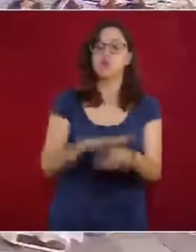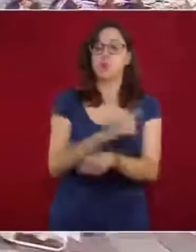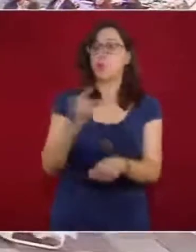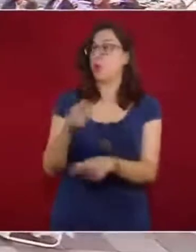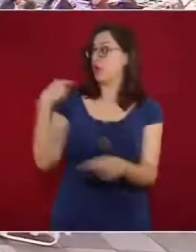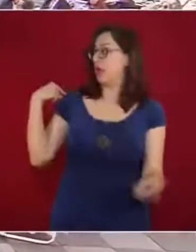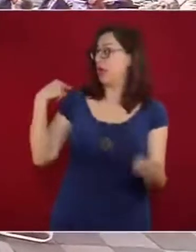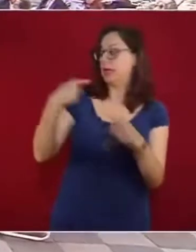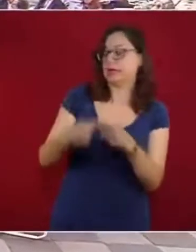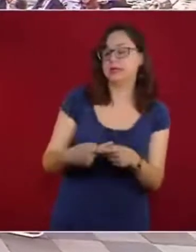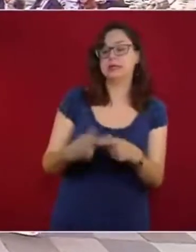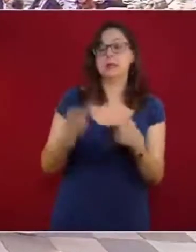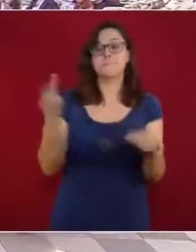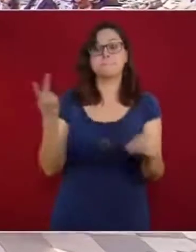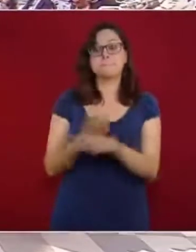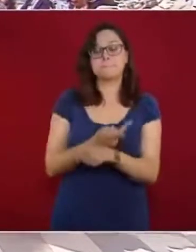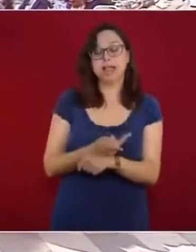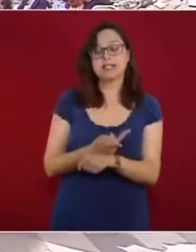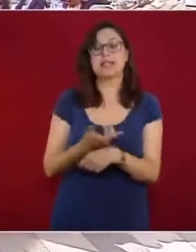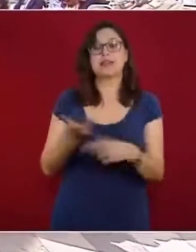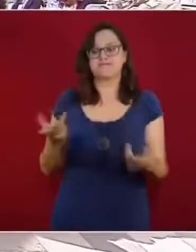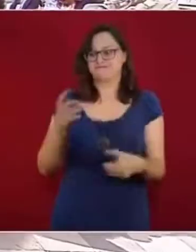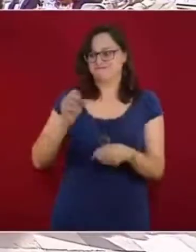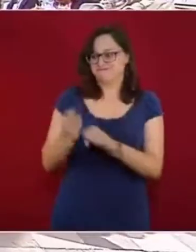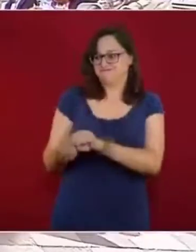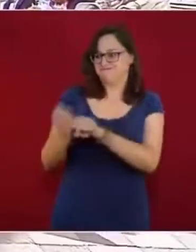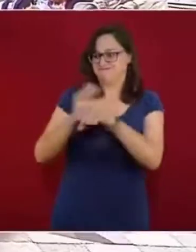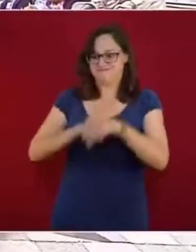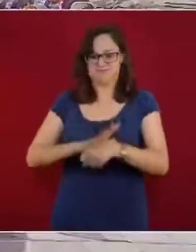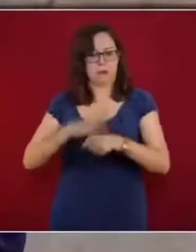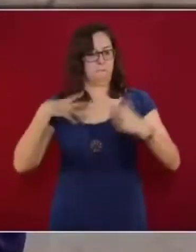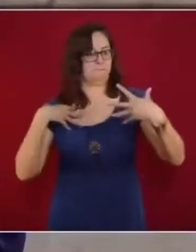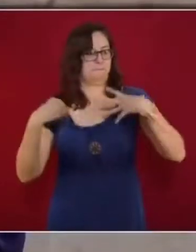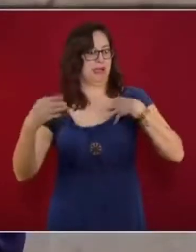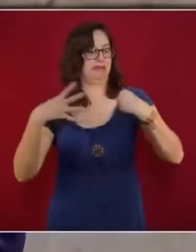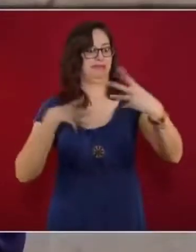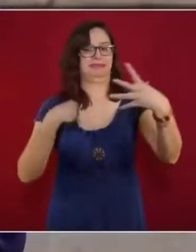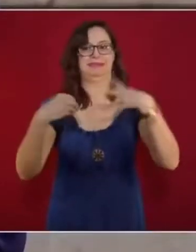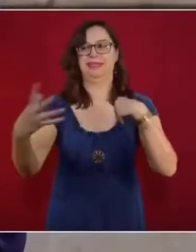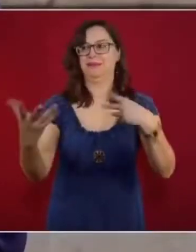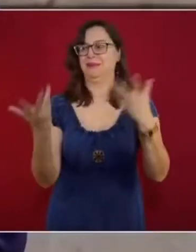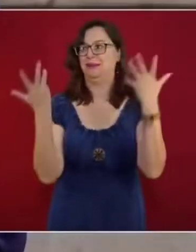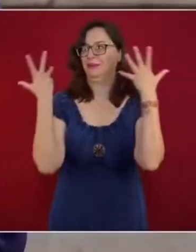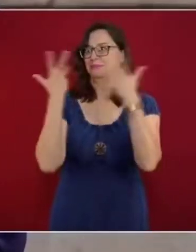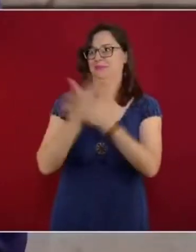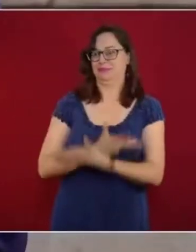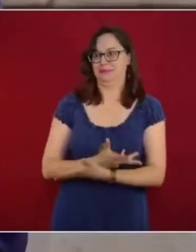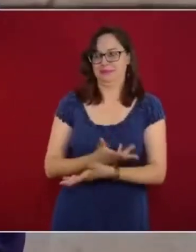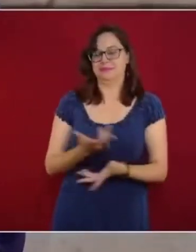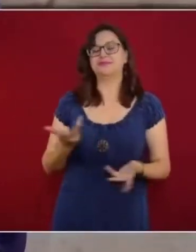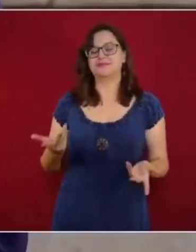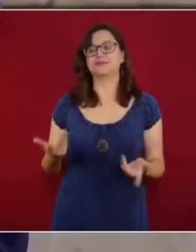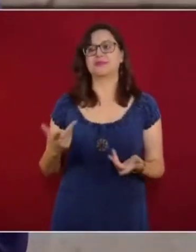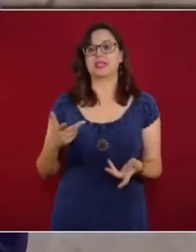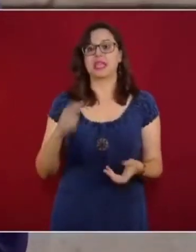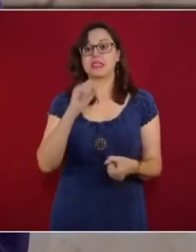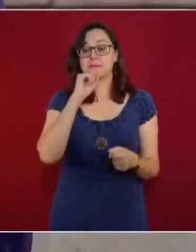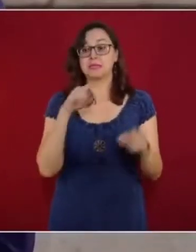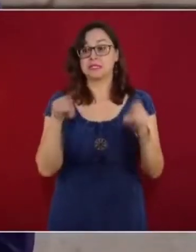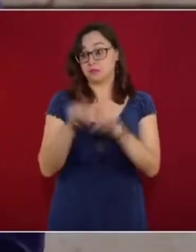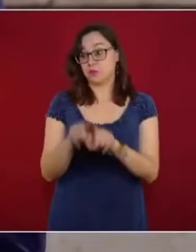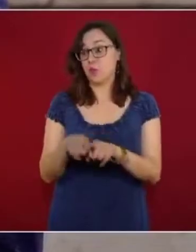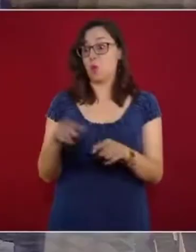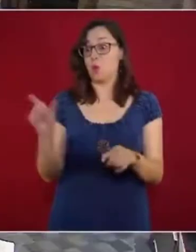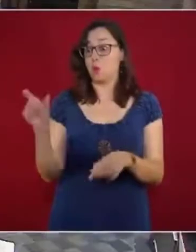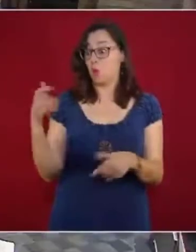sector que fue vacunado. Para el presidente, la prioridad fueron los maestros. Y eso, yo creo que merece un reconocimiento,